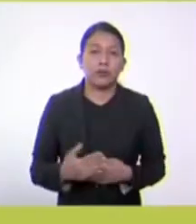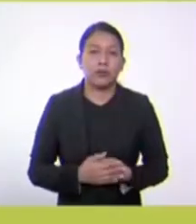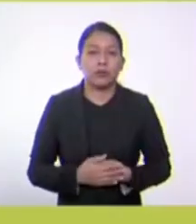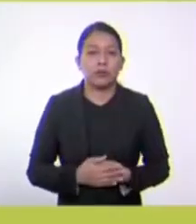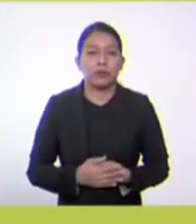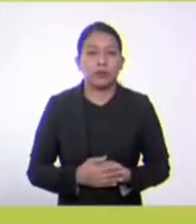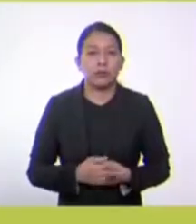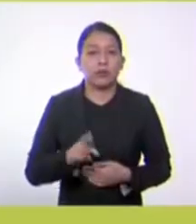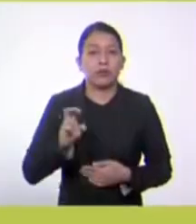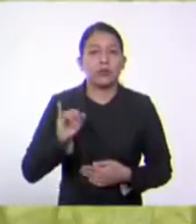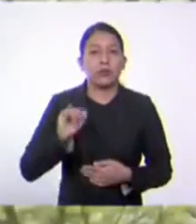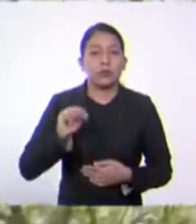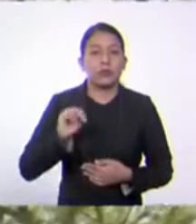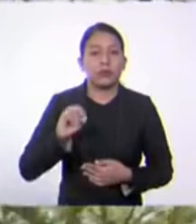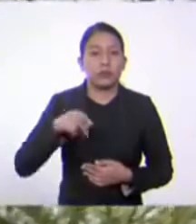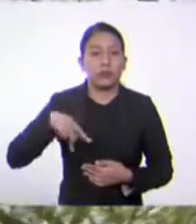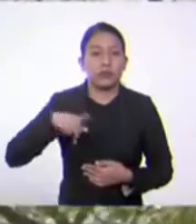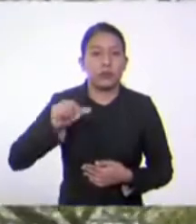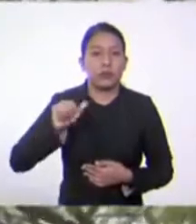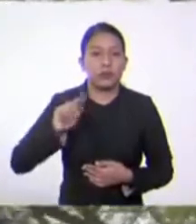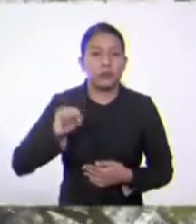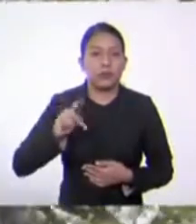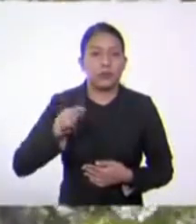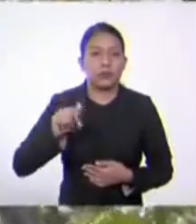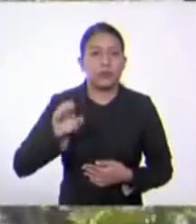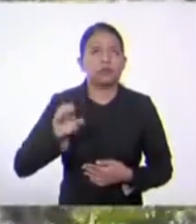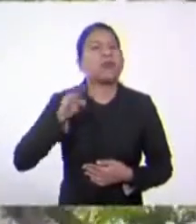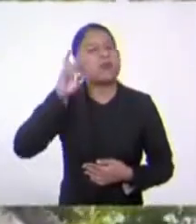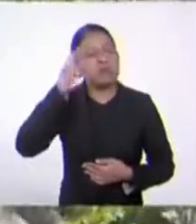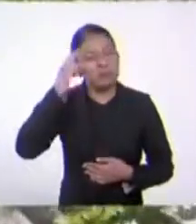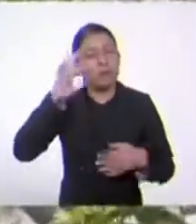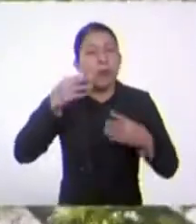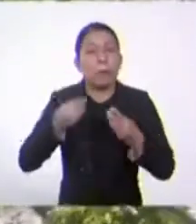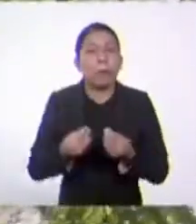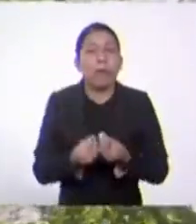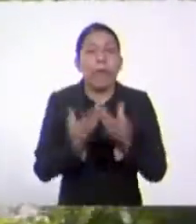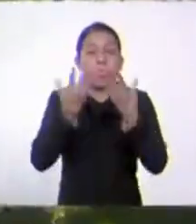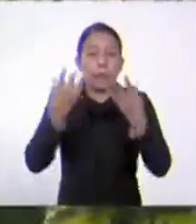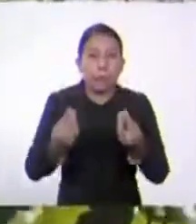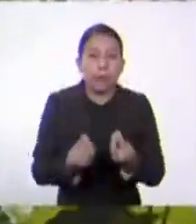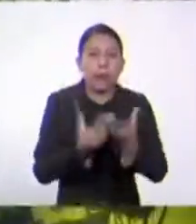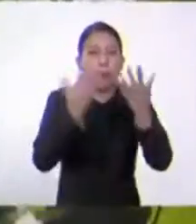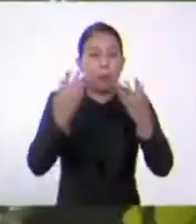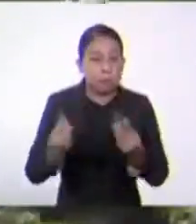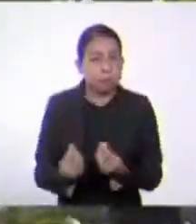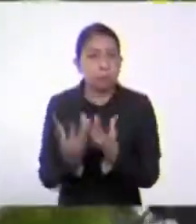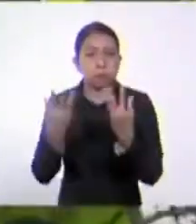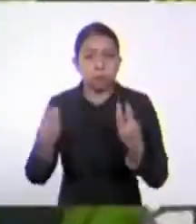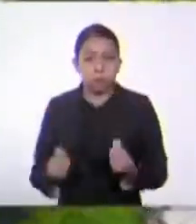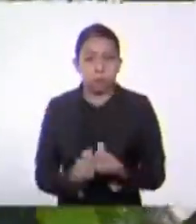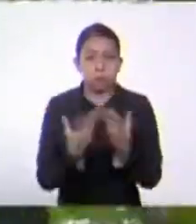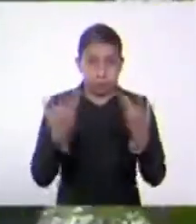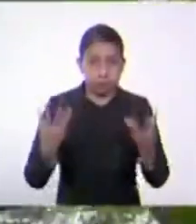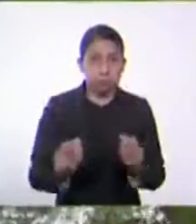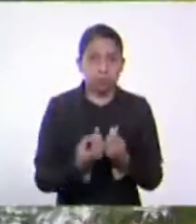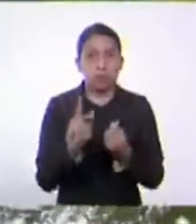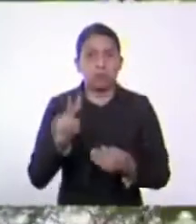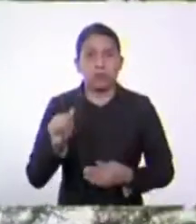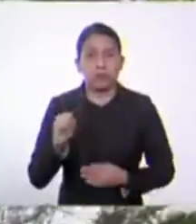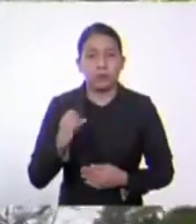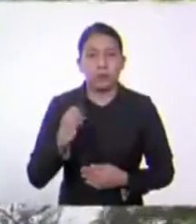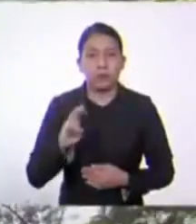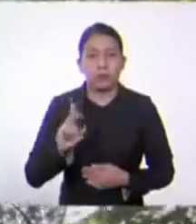está el reino plantae dentro del dominio eucaria, que incluye tanto plantas vasculares como